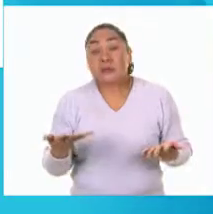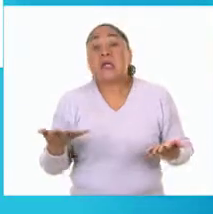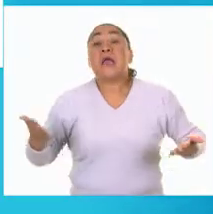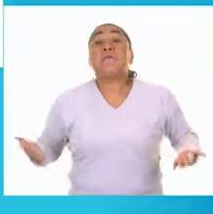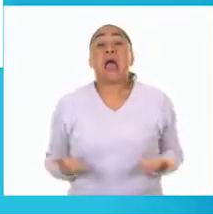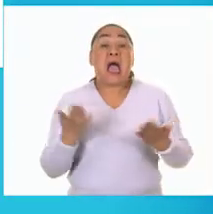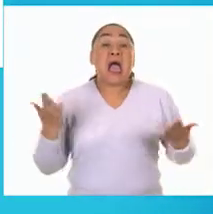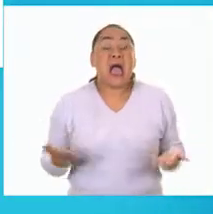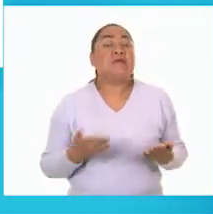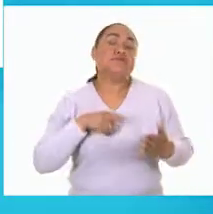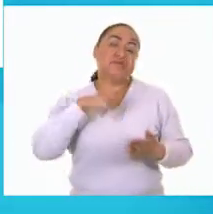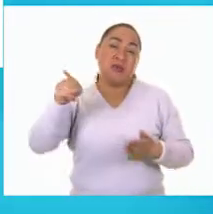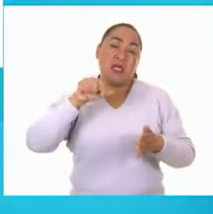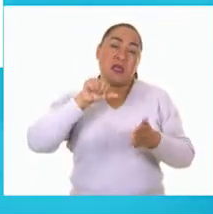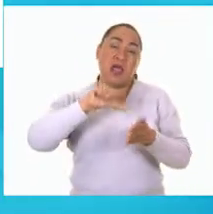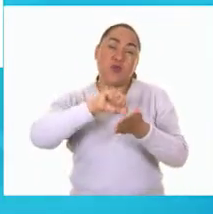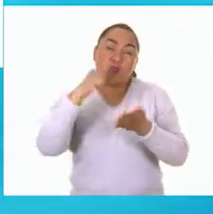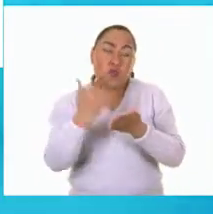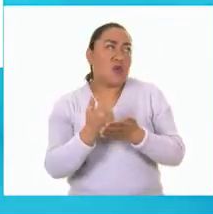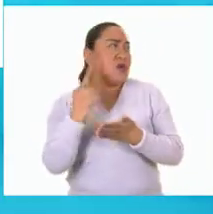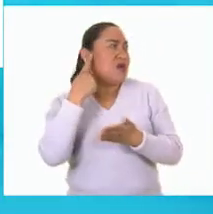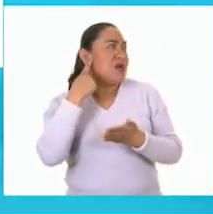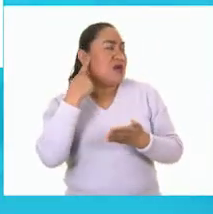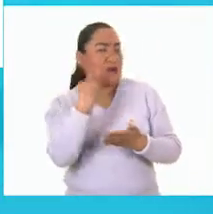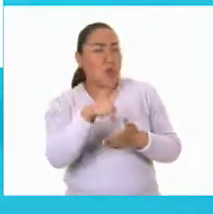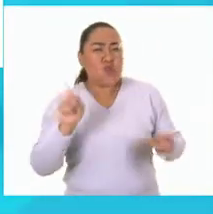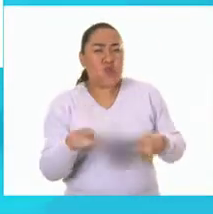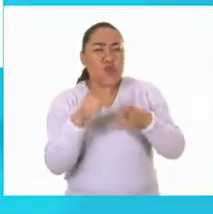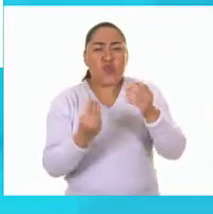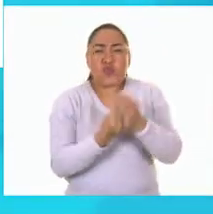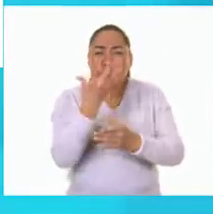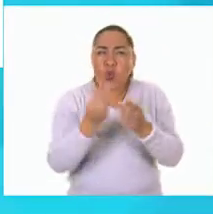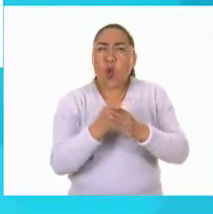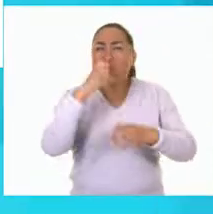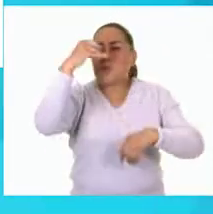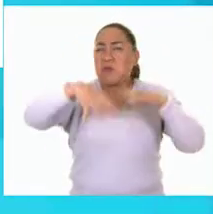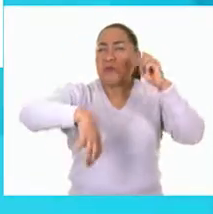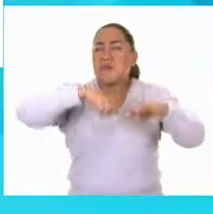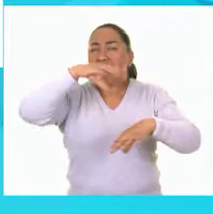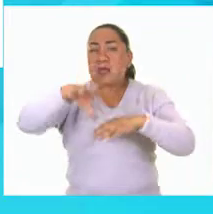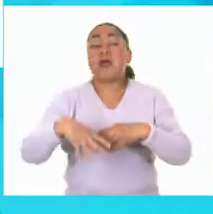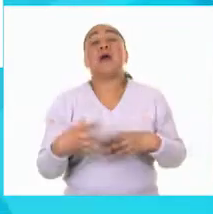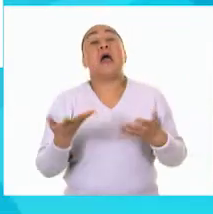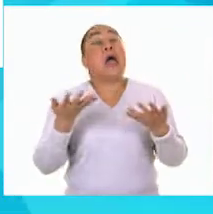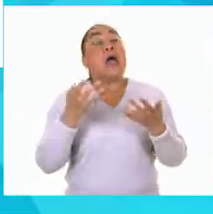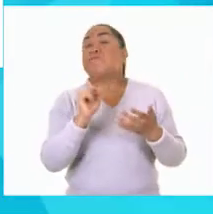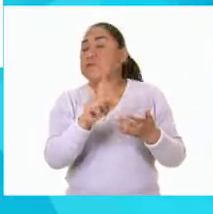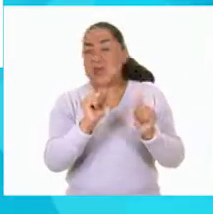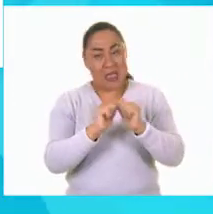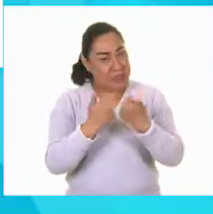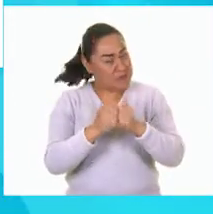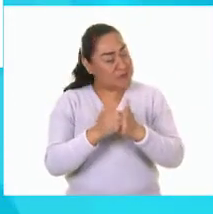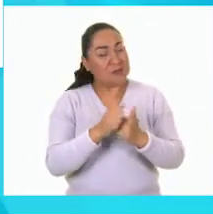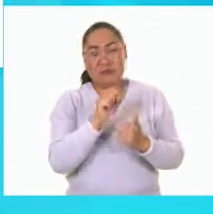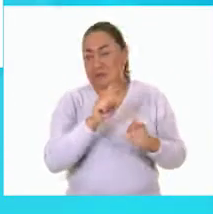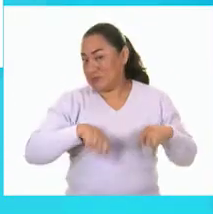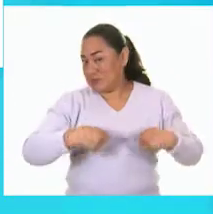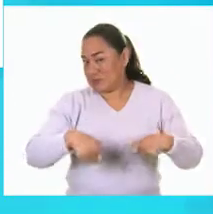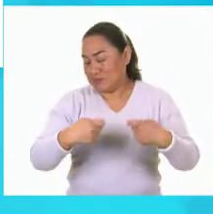auditorio con música moderna y muchas luces de color no ha cambiado es el pan que huele bien rico